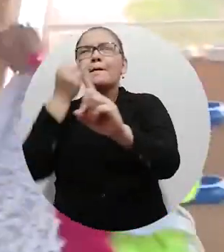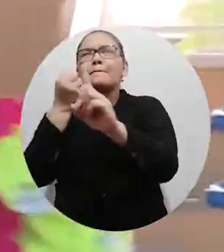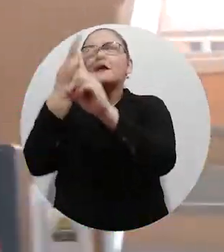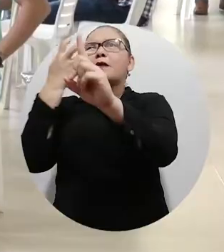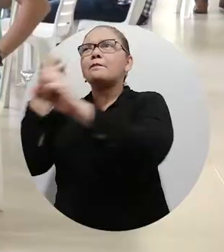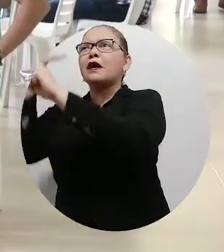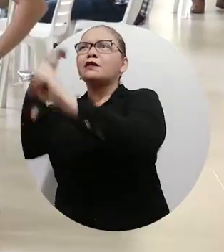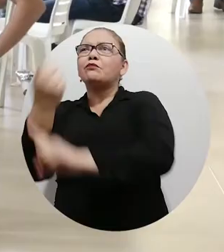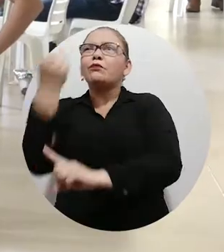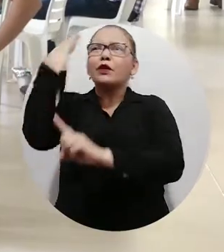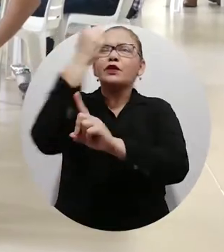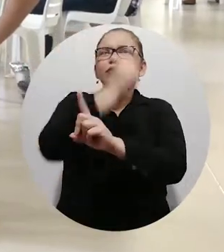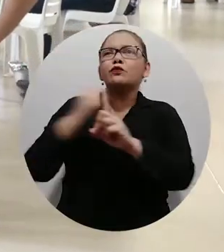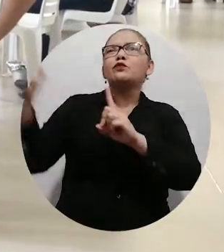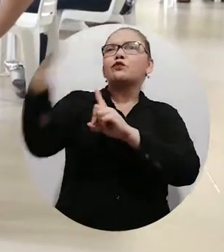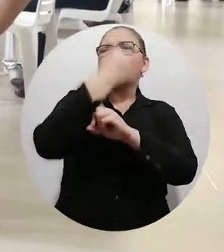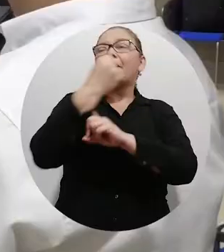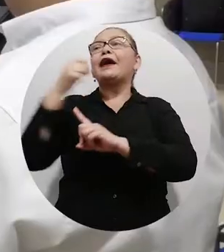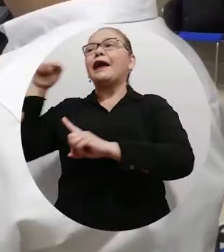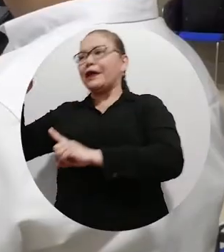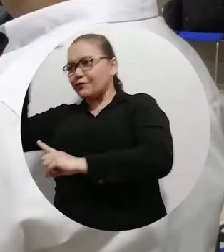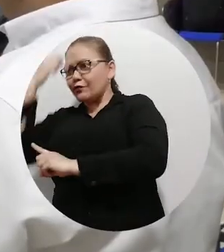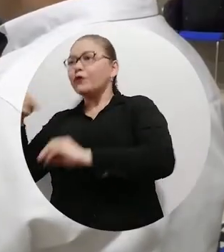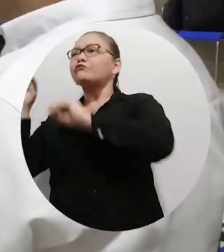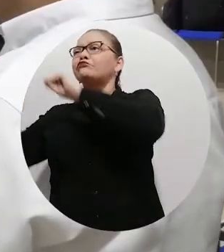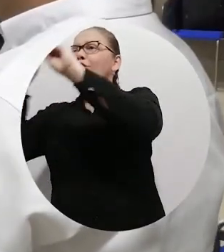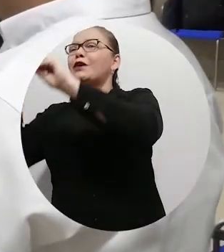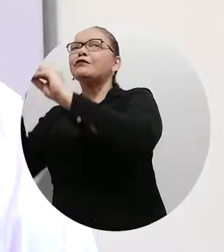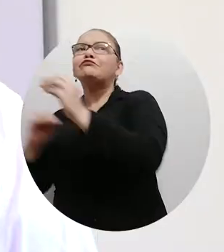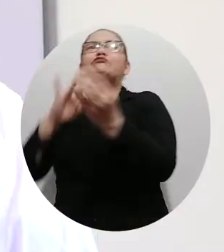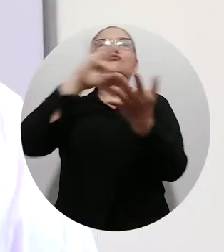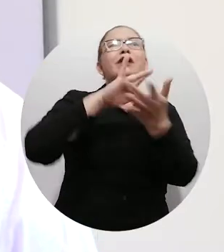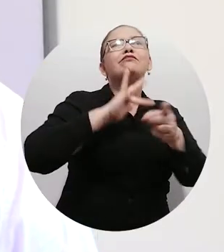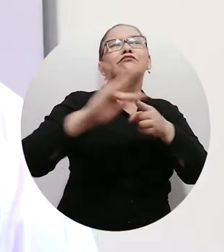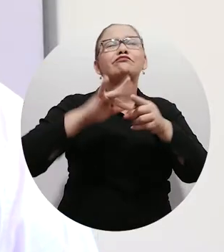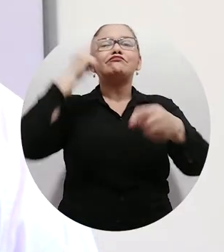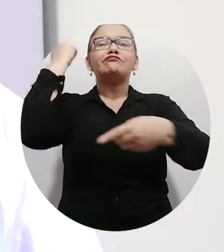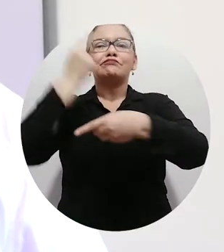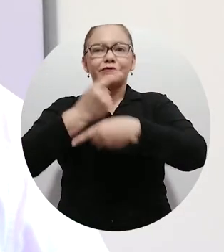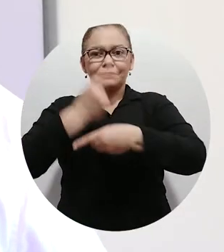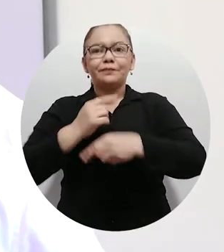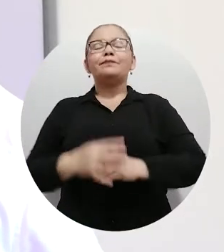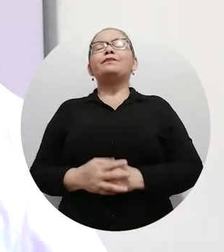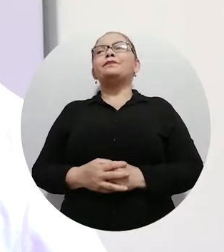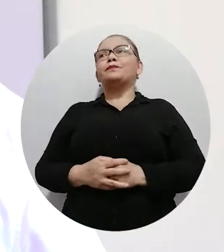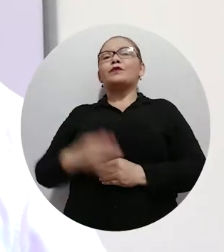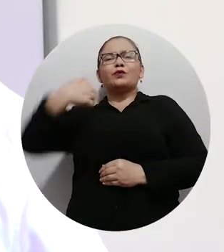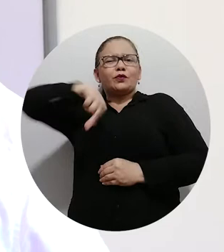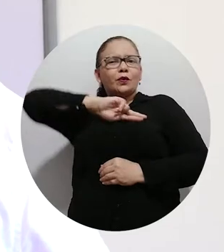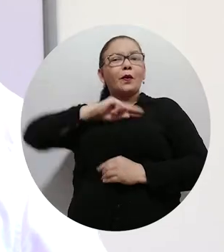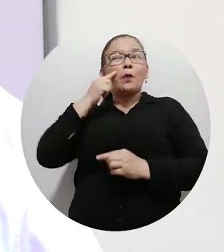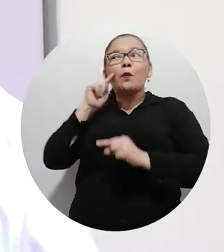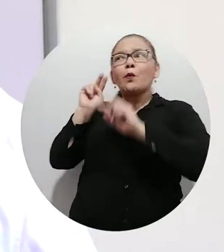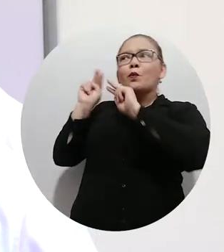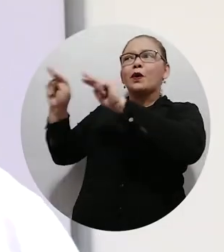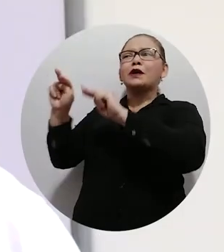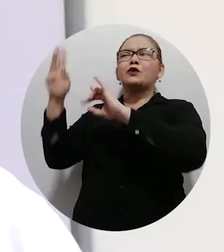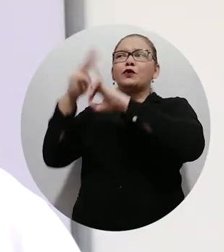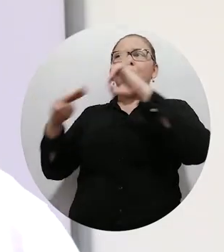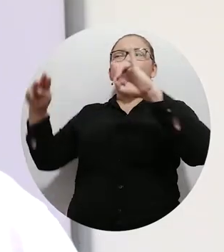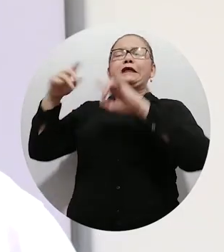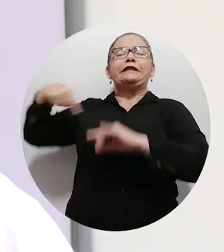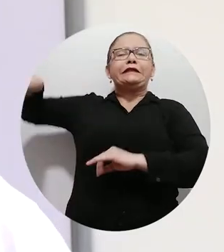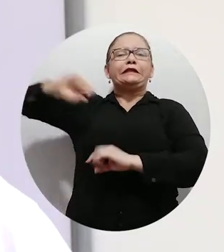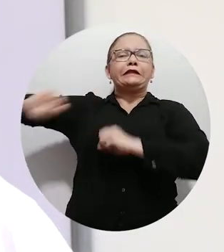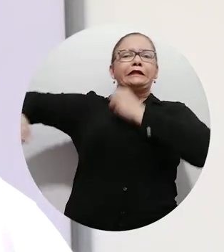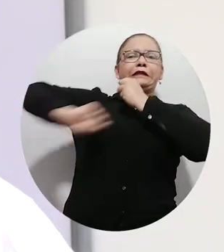cultural, social y política a través de sus profesionales. Pues la Universidad del Magdalena para nosotros es un gran aliado, nos ha